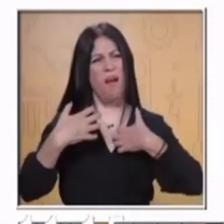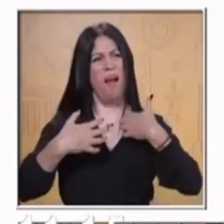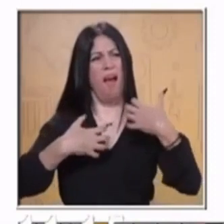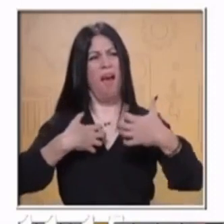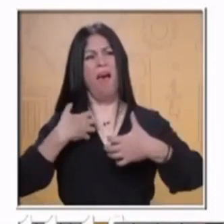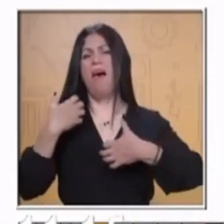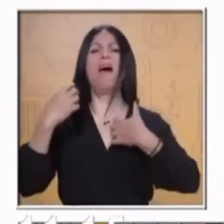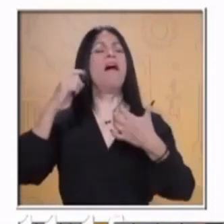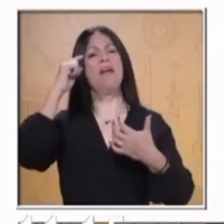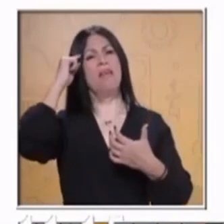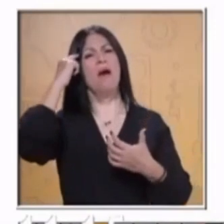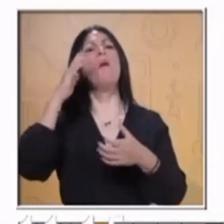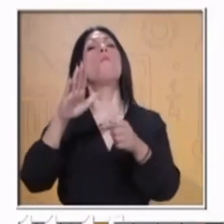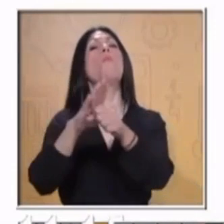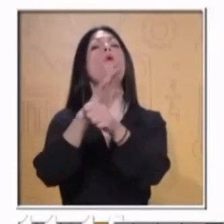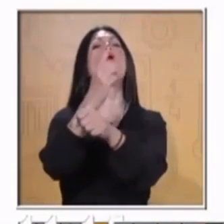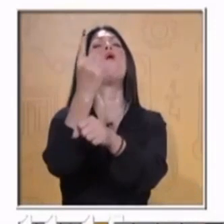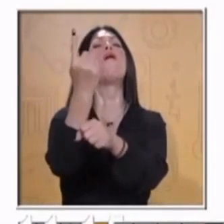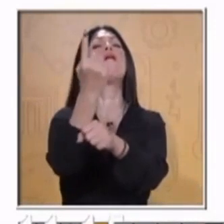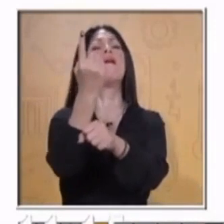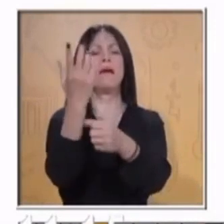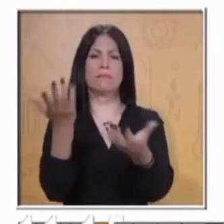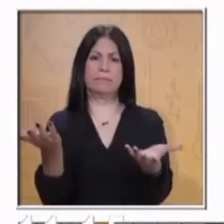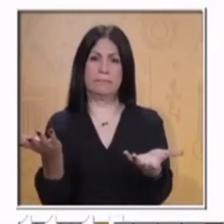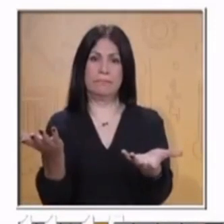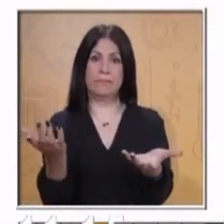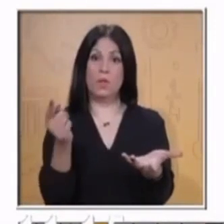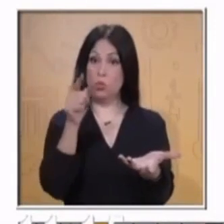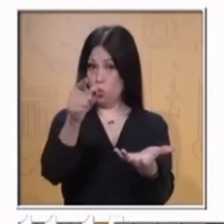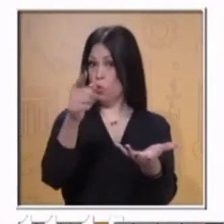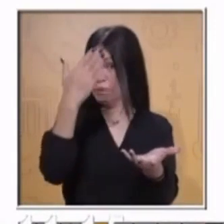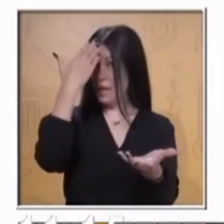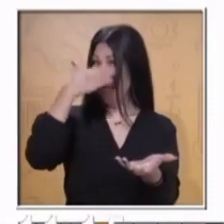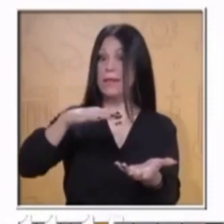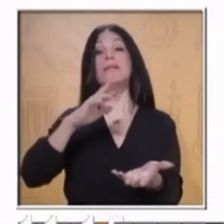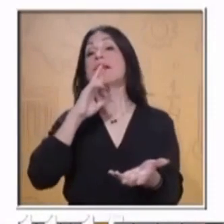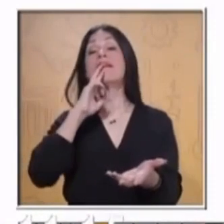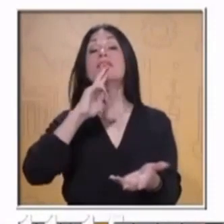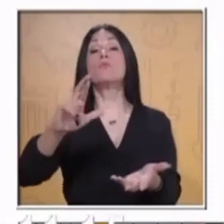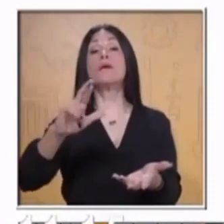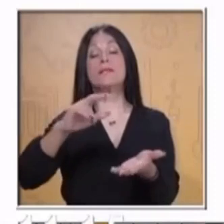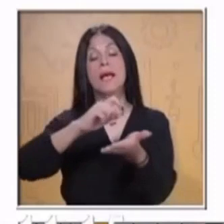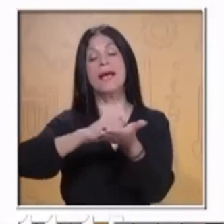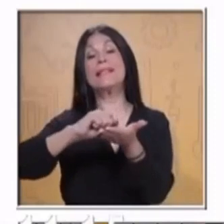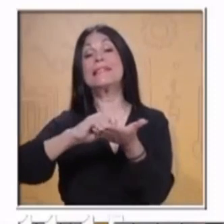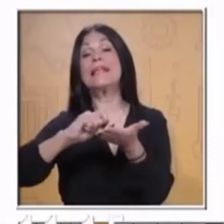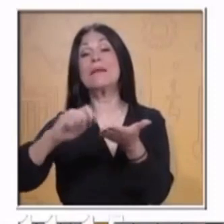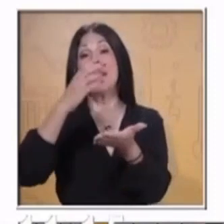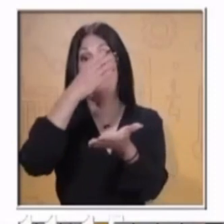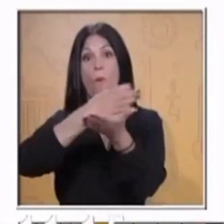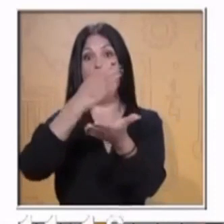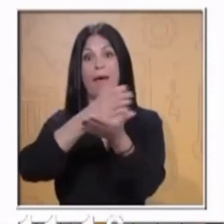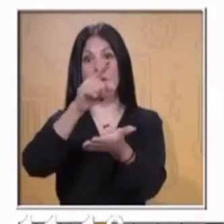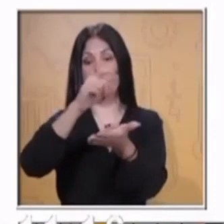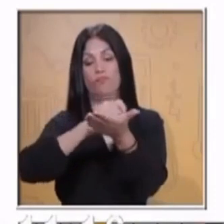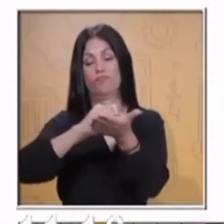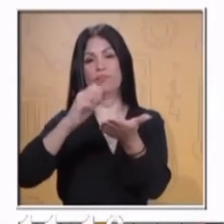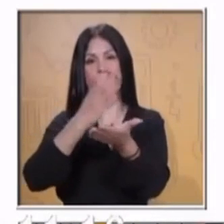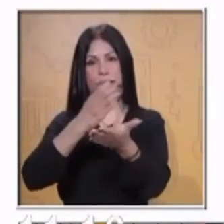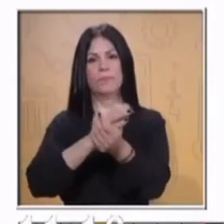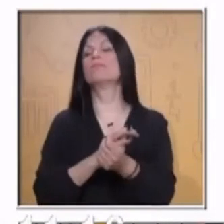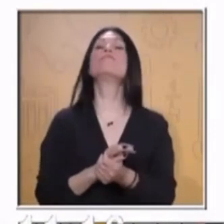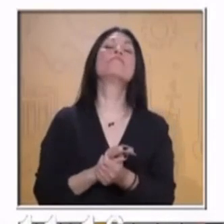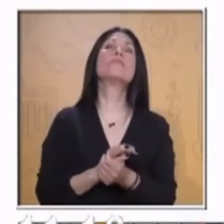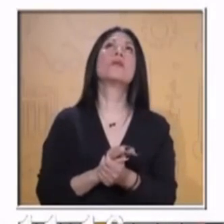ahí en la historia? Vayan contestando en su cuaderno estas preguntas. Siguiente pregunta, maestro Ricky. ¿Por qué se sintió